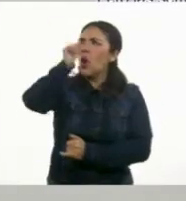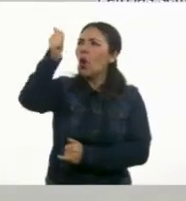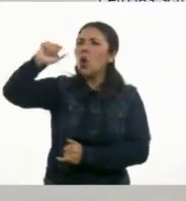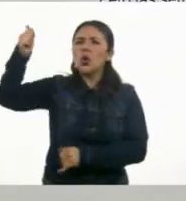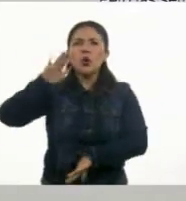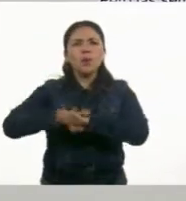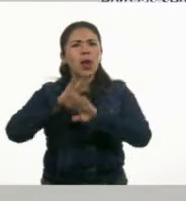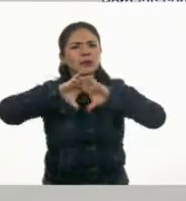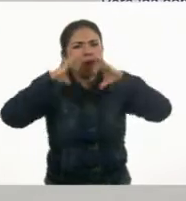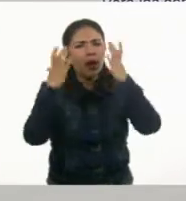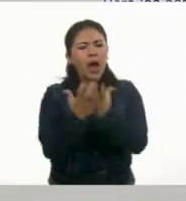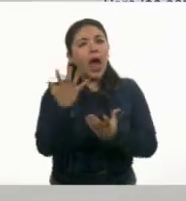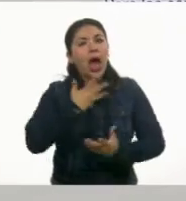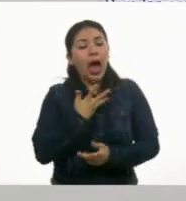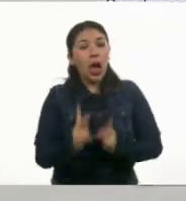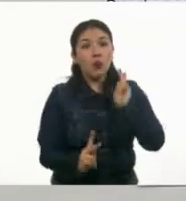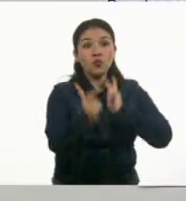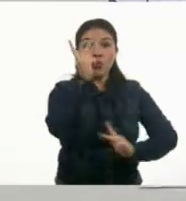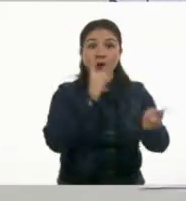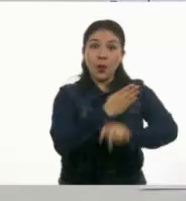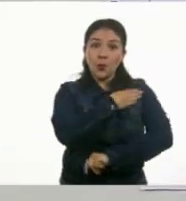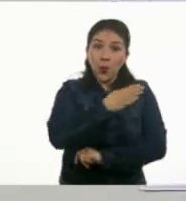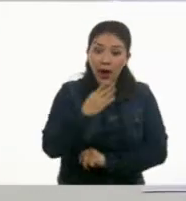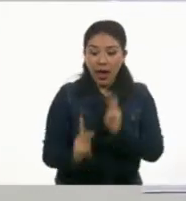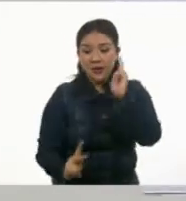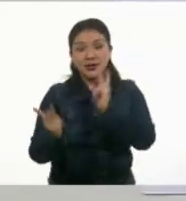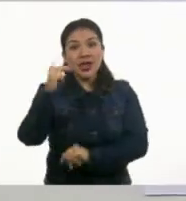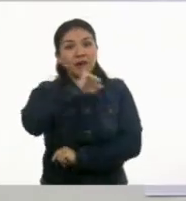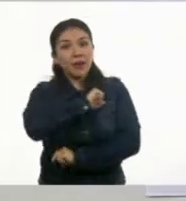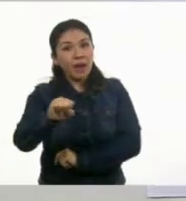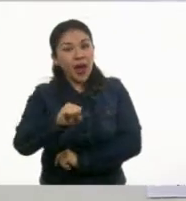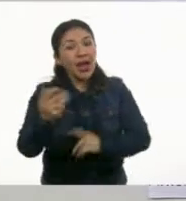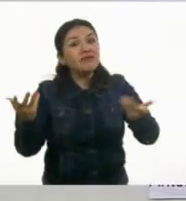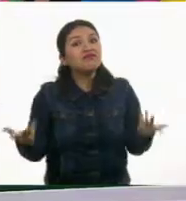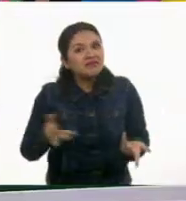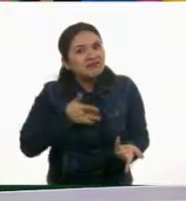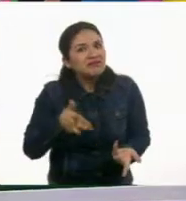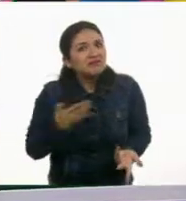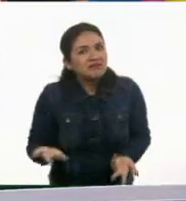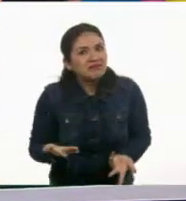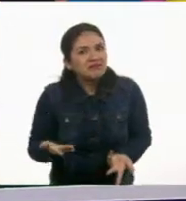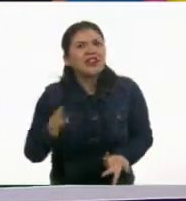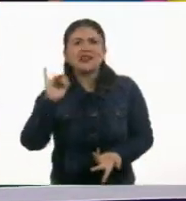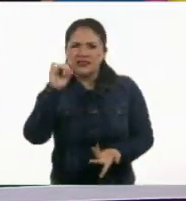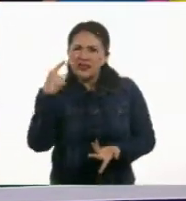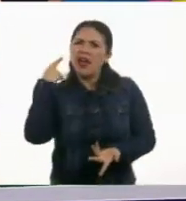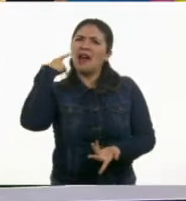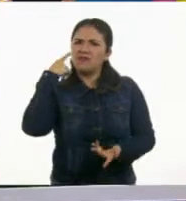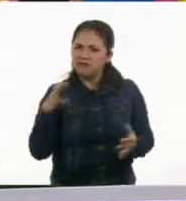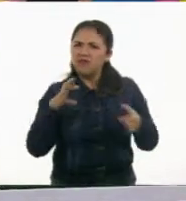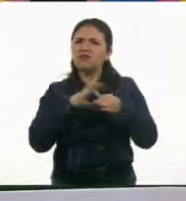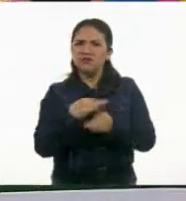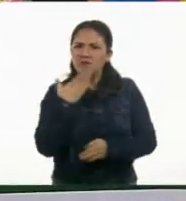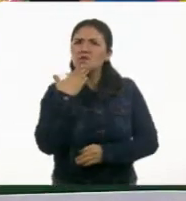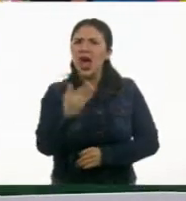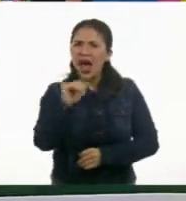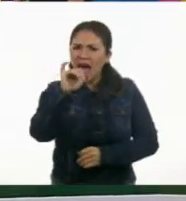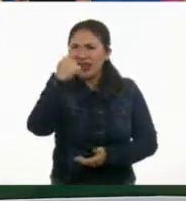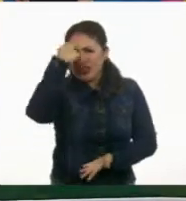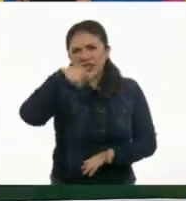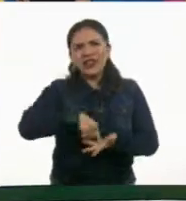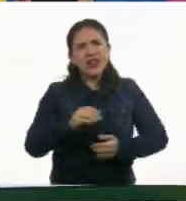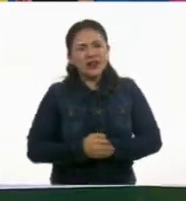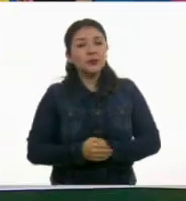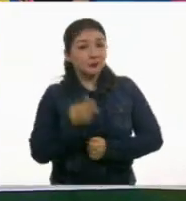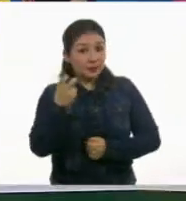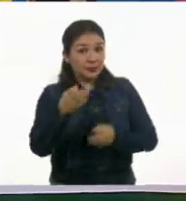planetas, hierbas buenas y hierbas malas. ¿Qué les parece? A mí me gusta. Sí, ya me gusta más. Y